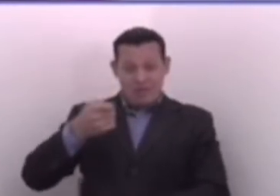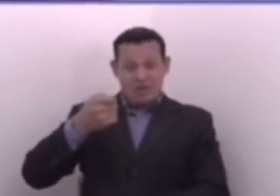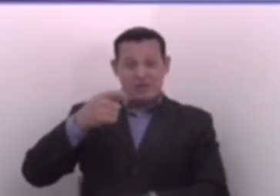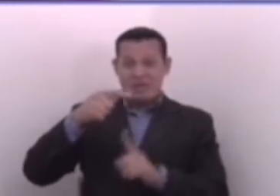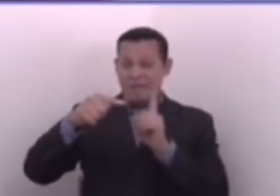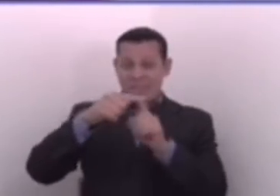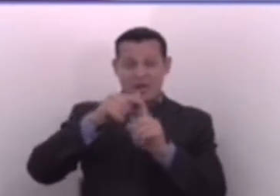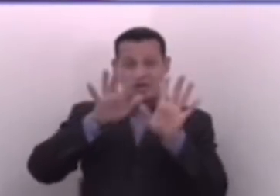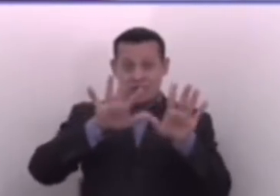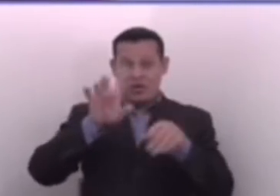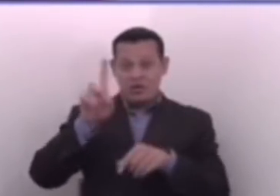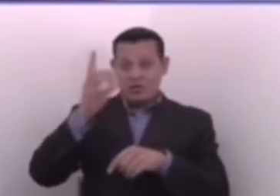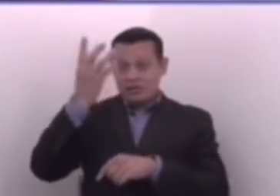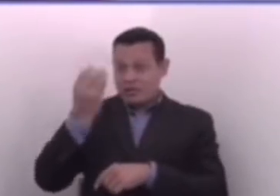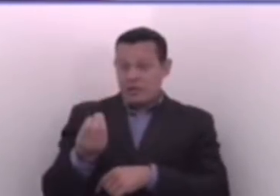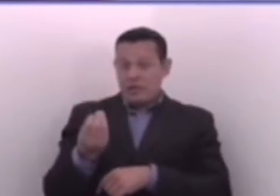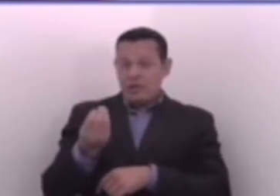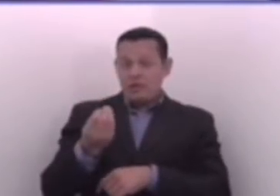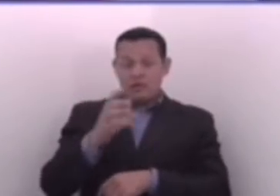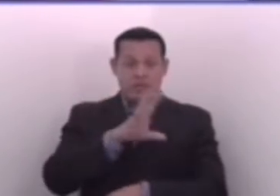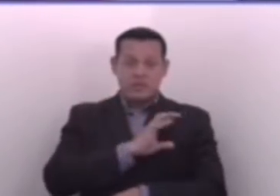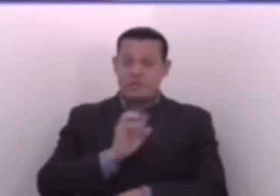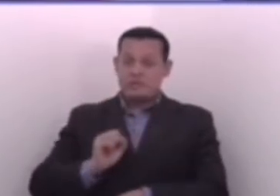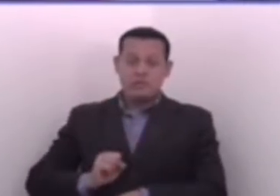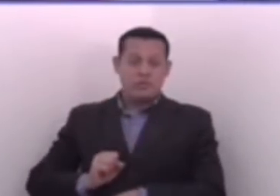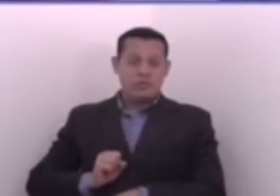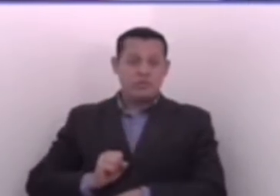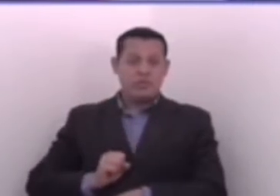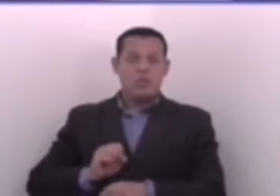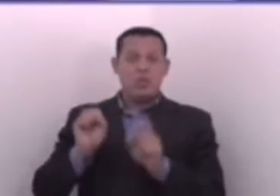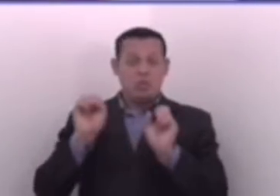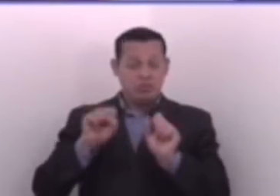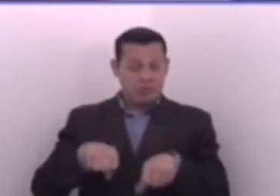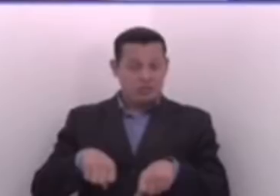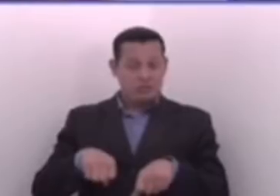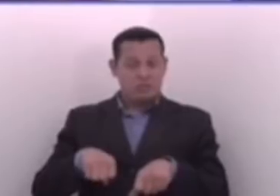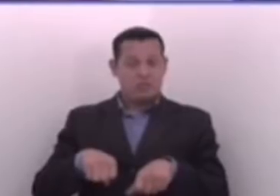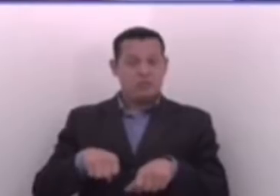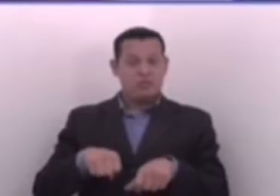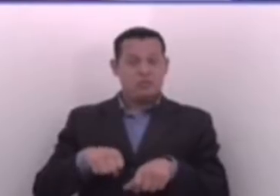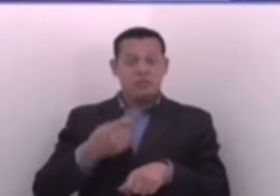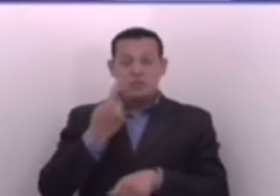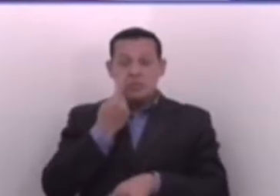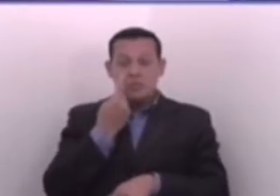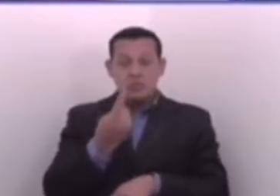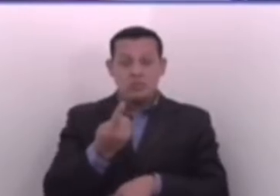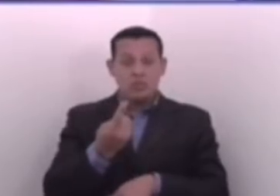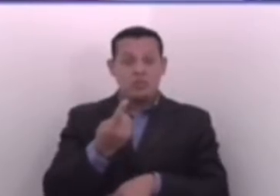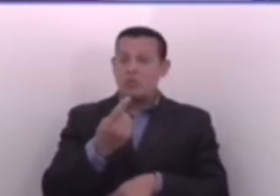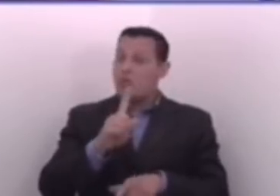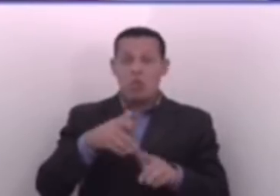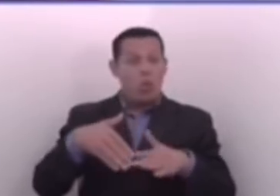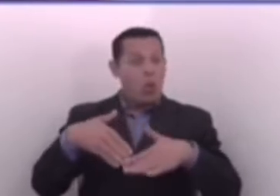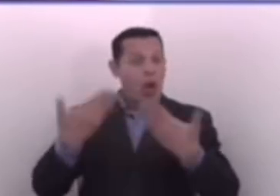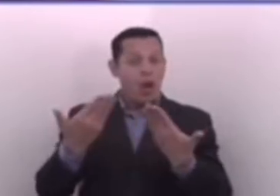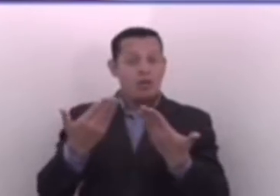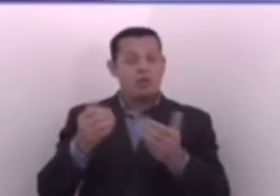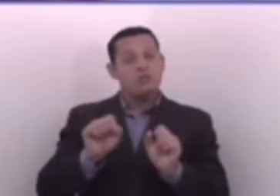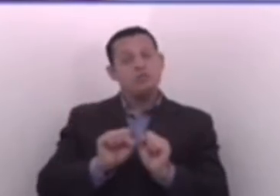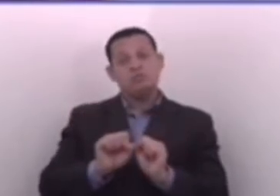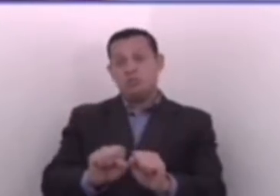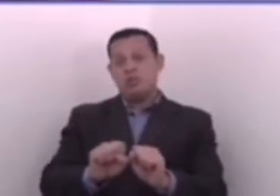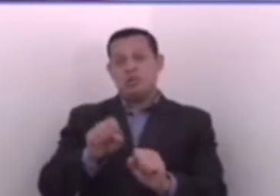11 días en los cuales los salvadoreños hemos podido estar viendo que no ha existido ningún